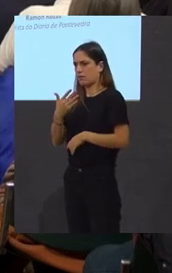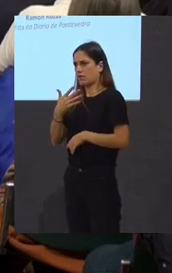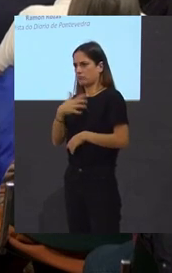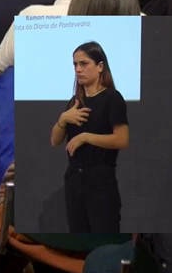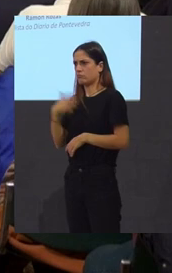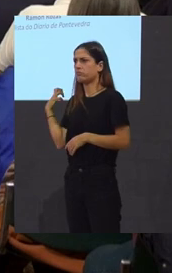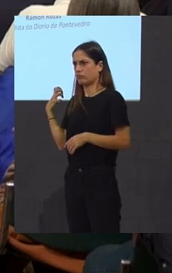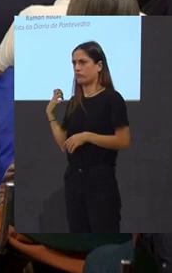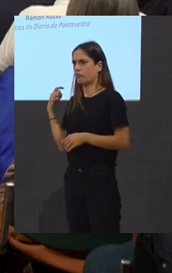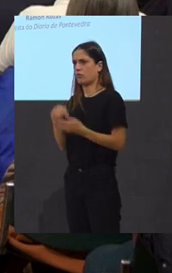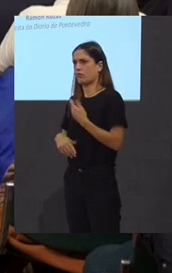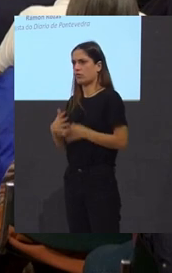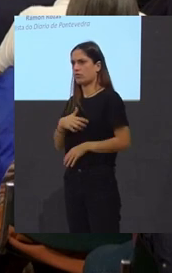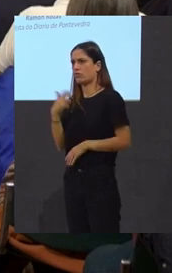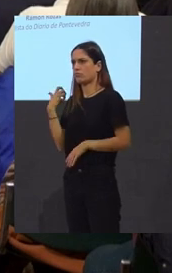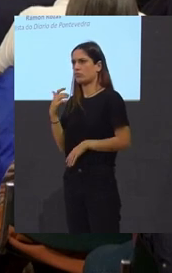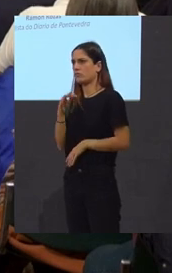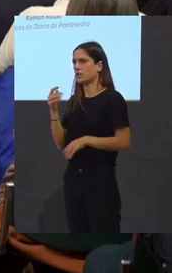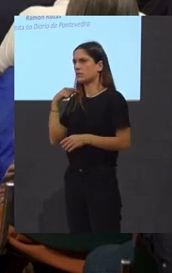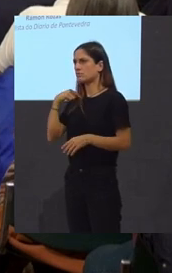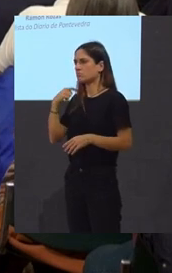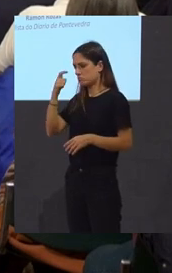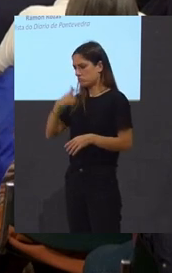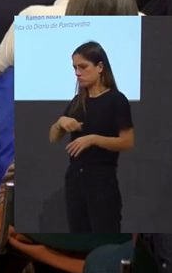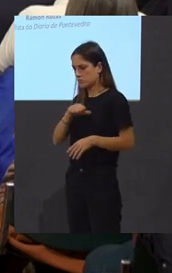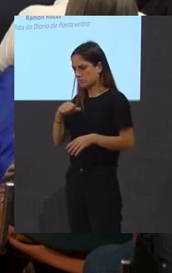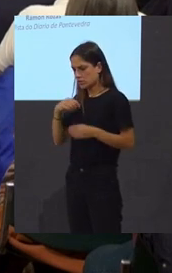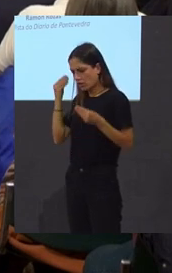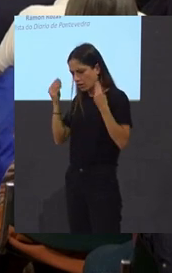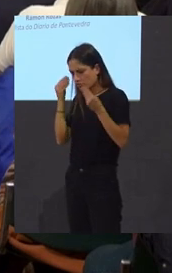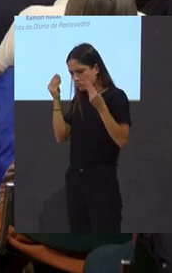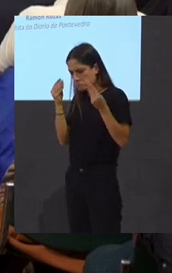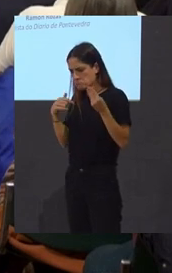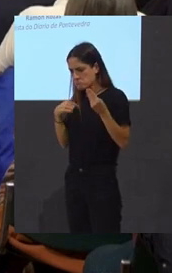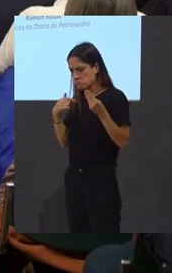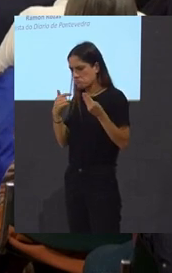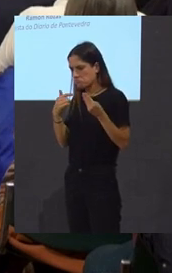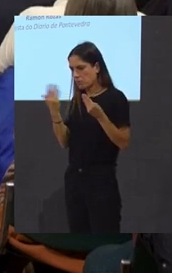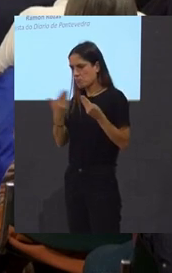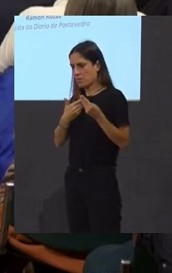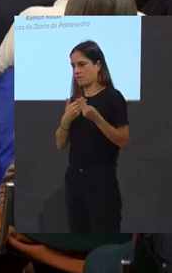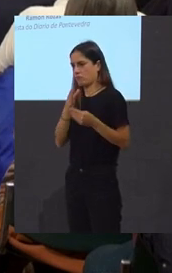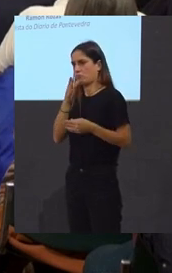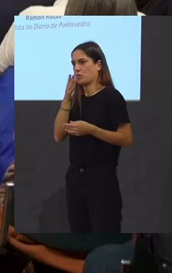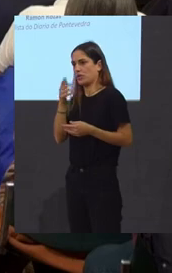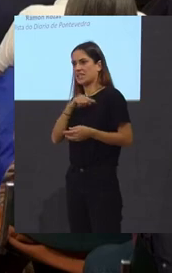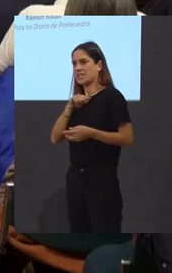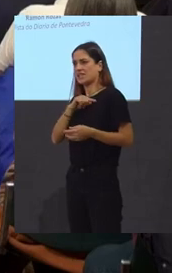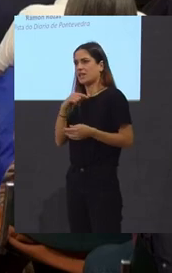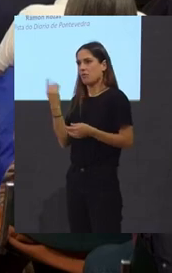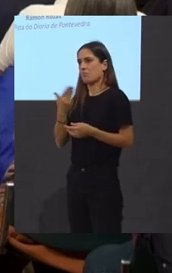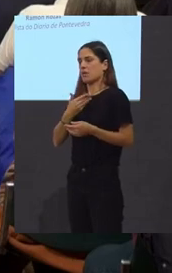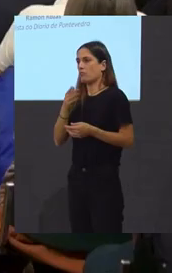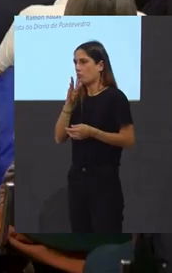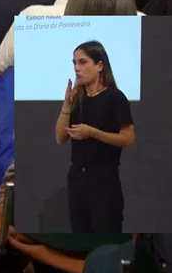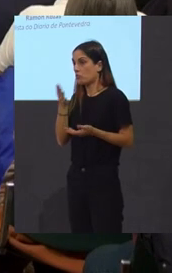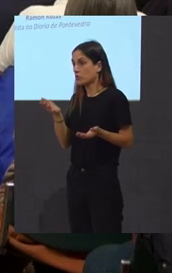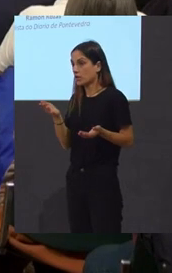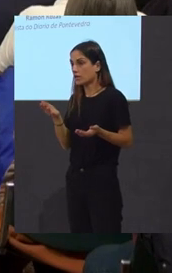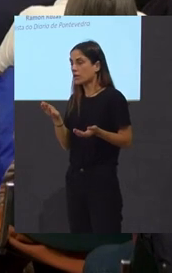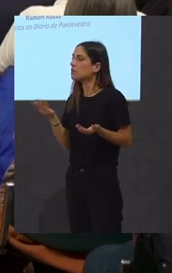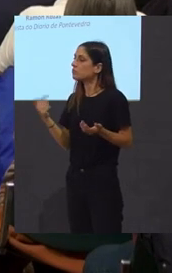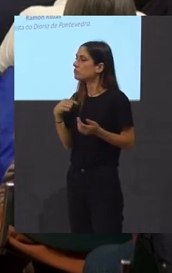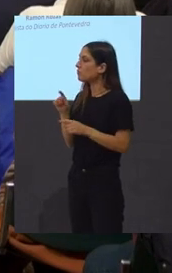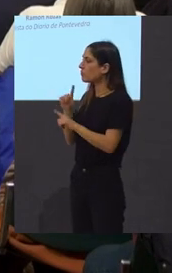pasar a outro tipo de reflexións personais de por que me sinto ofendido por eso e a pregunta é que facemos con todo